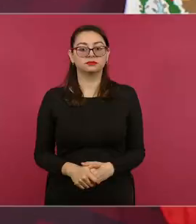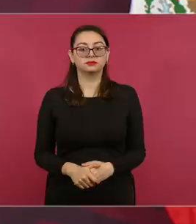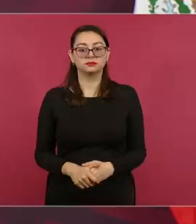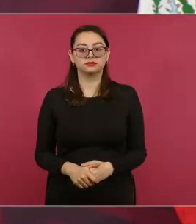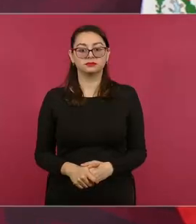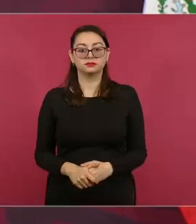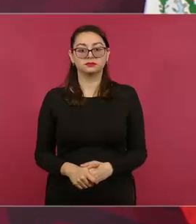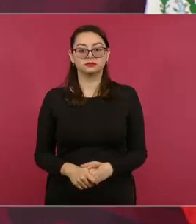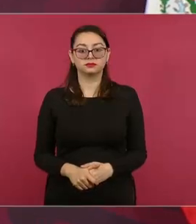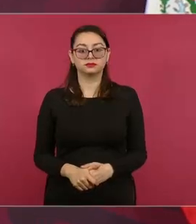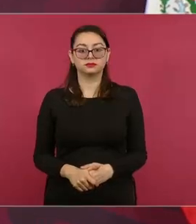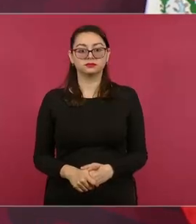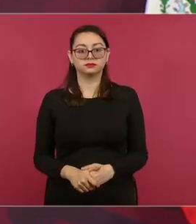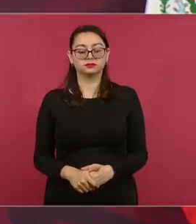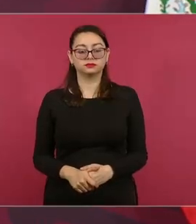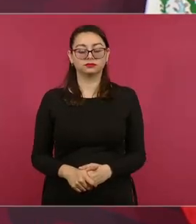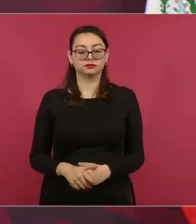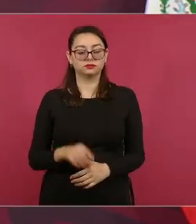Poder judicial,